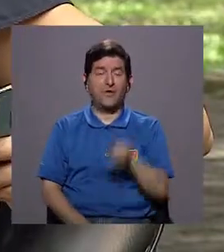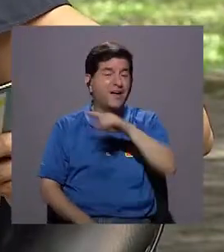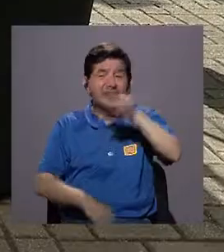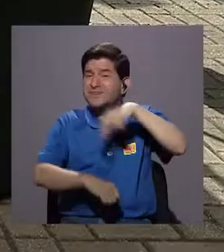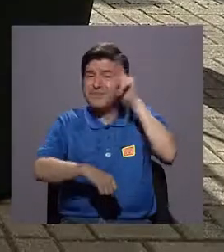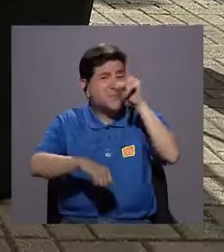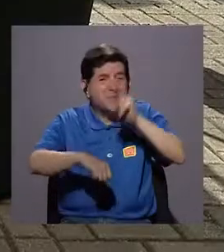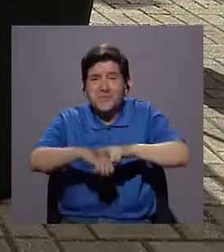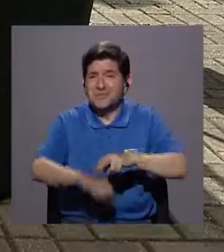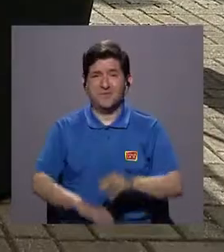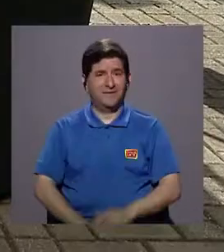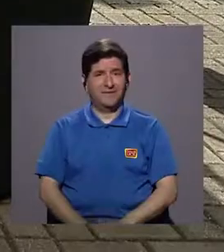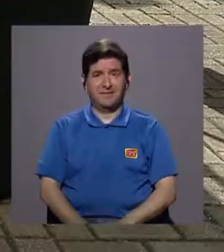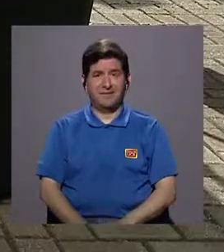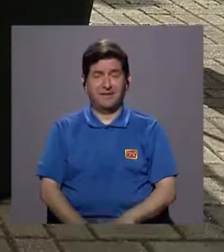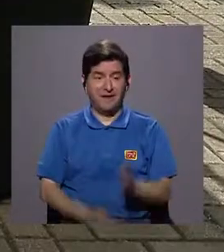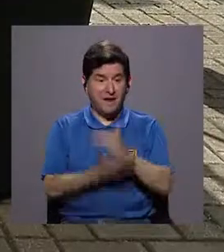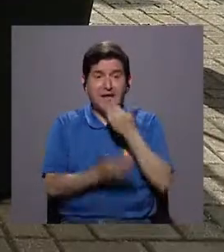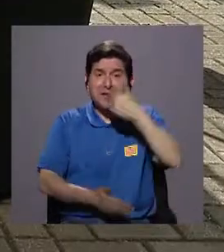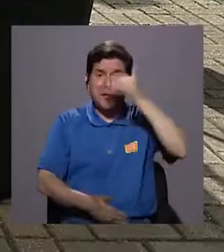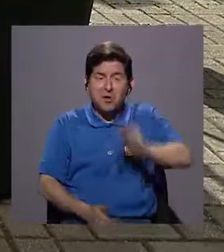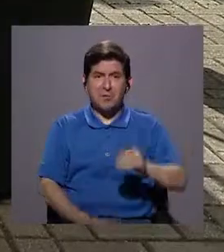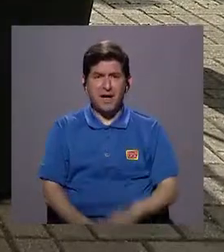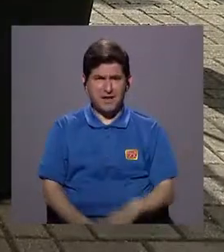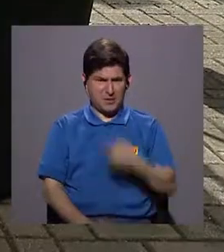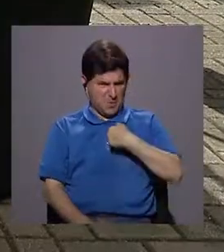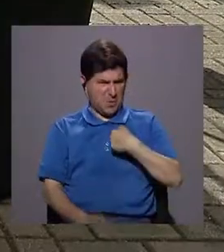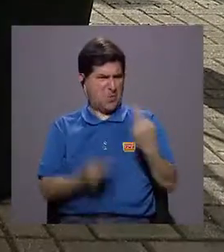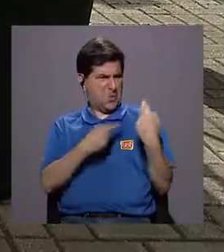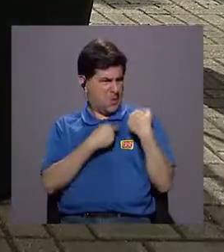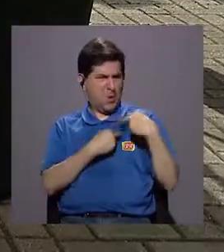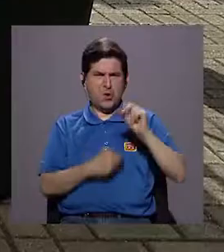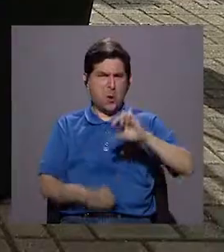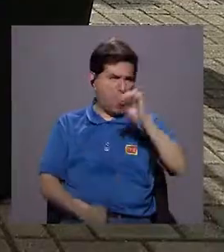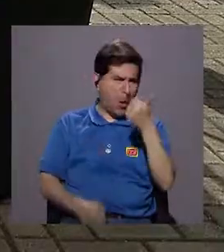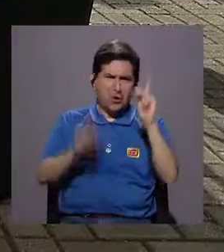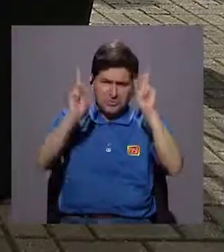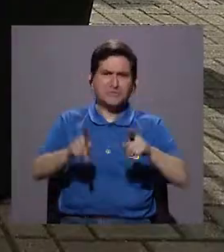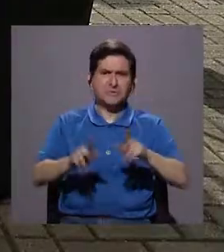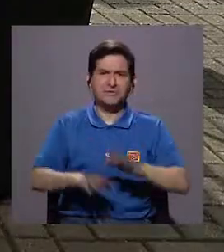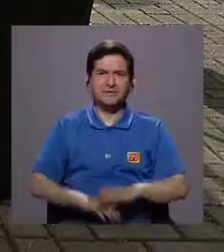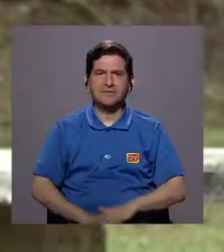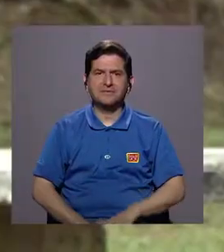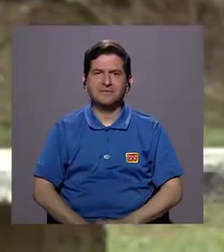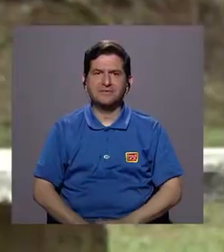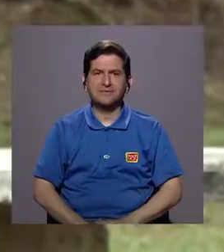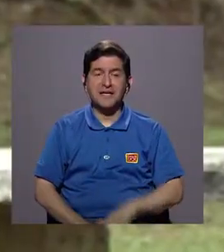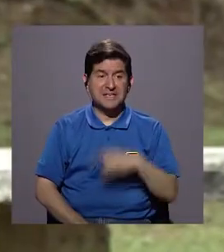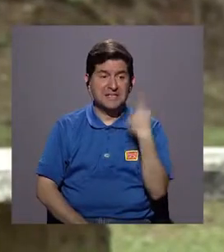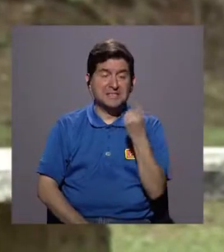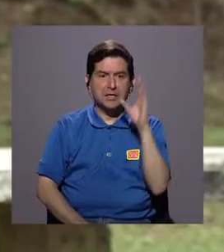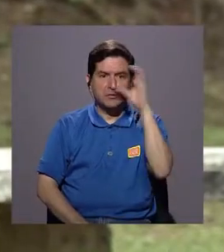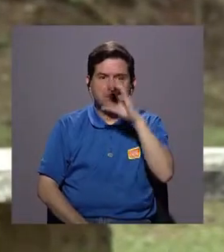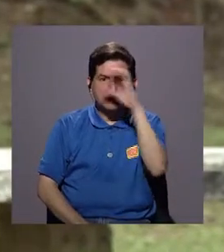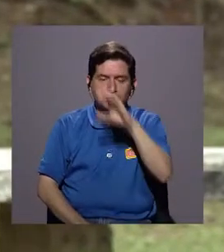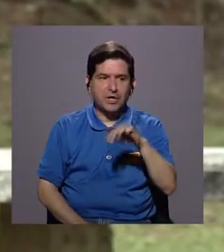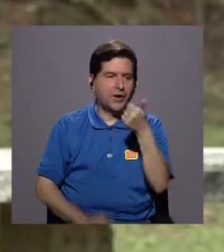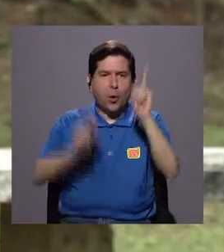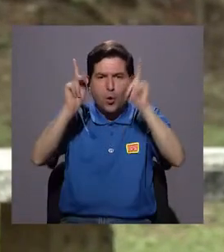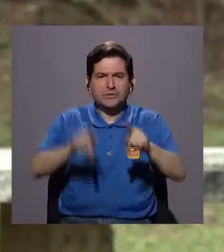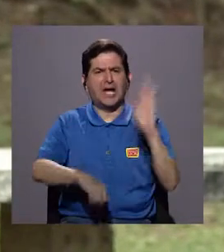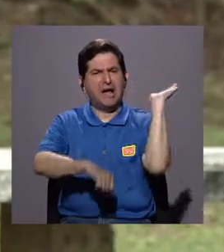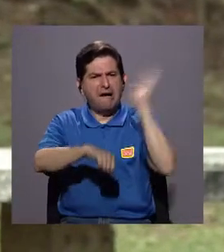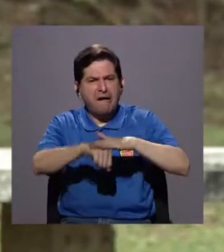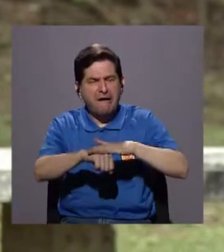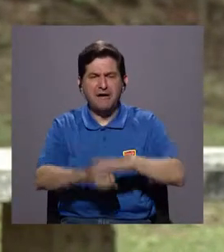Es que eso es típico, es lo típico. Cuando algo sale mal, no es responsabilidad mía, es responsabilidad de otro. Entonces, siempre buscamos que